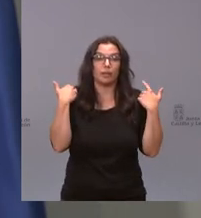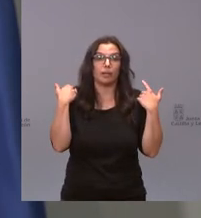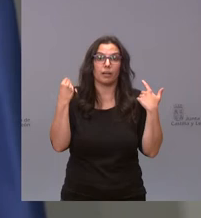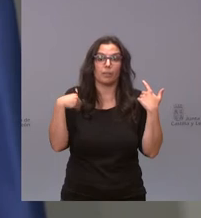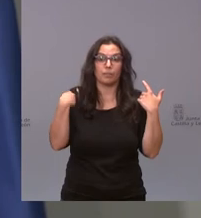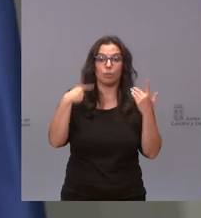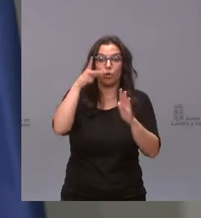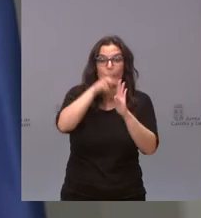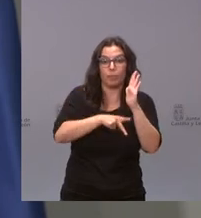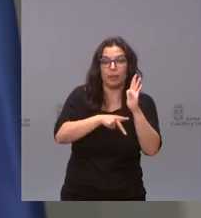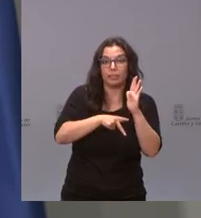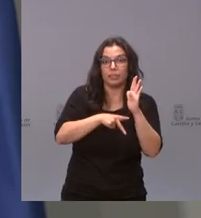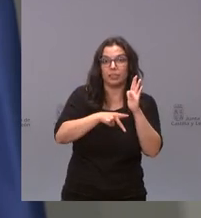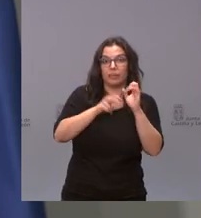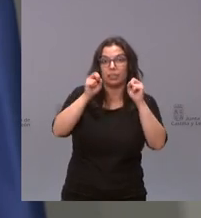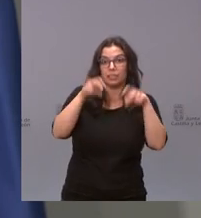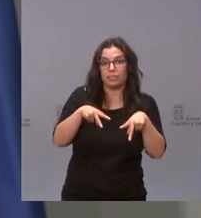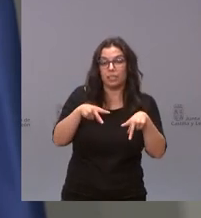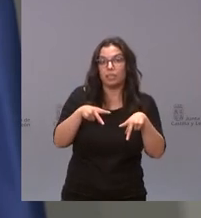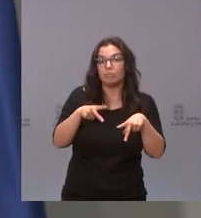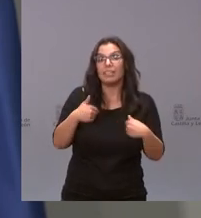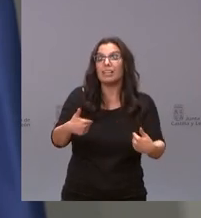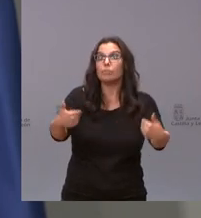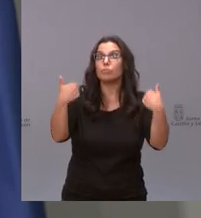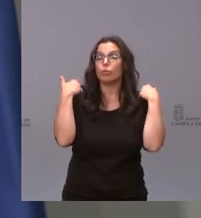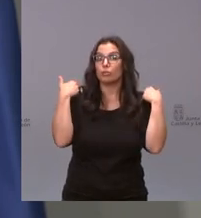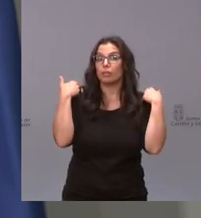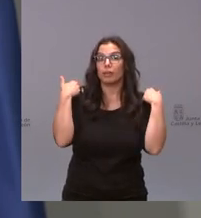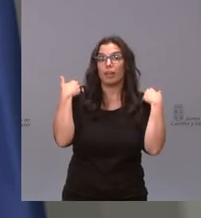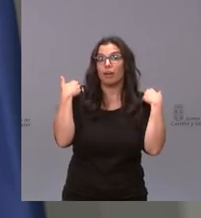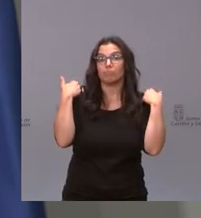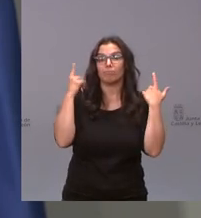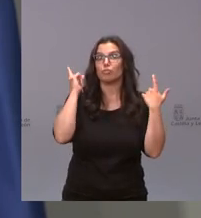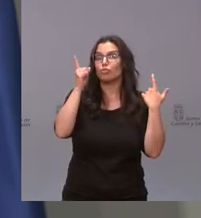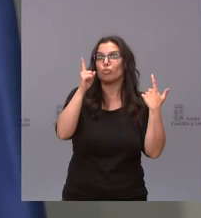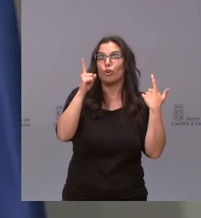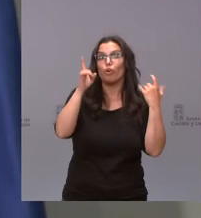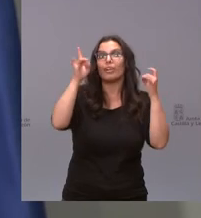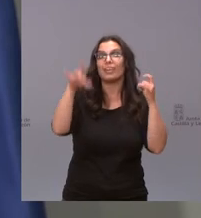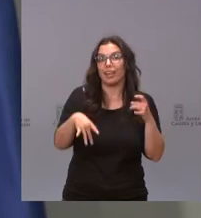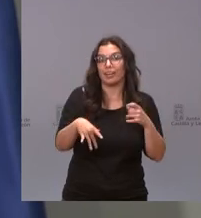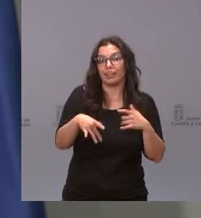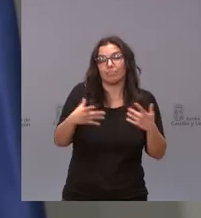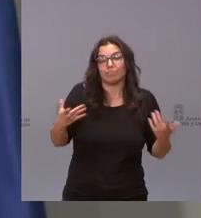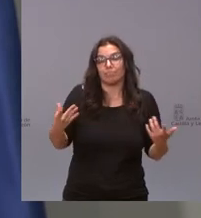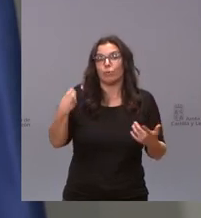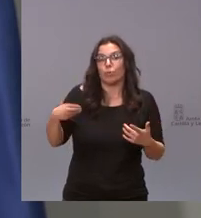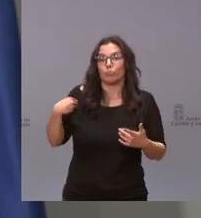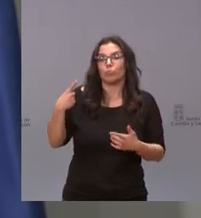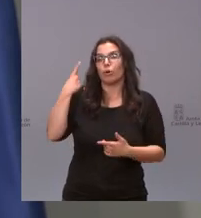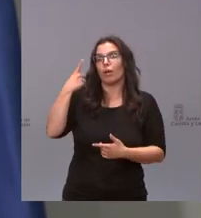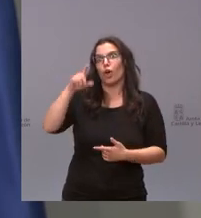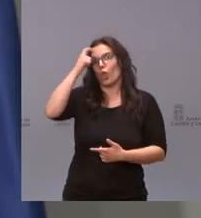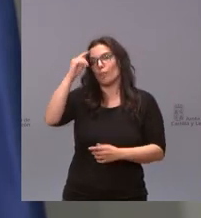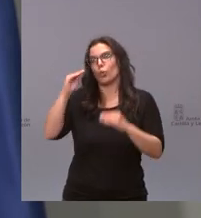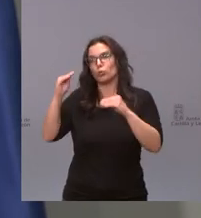normativa pues es una responsabilidad exclusiva de quien ha entendido la cogobernanza como la ha entendido